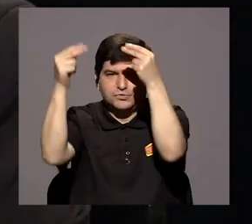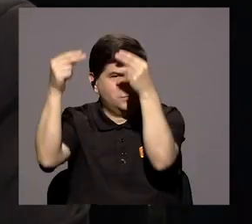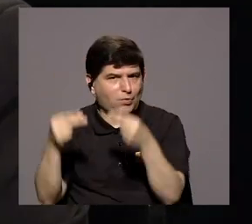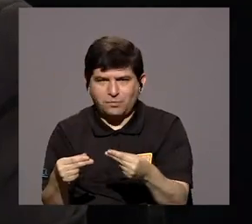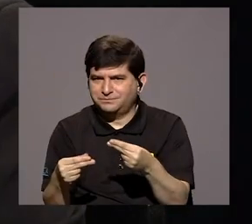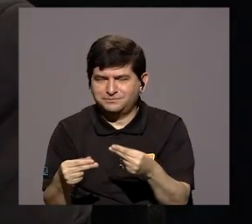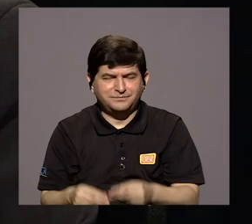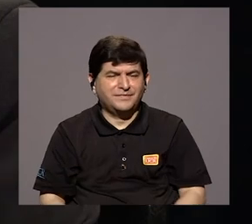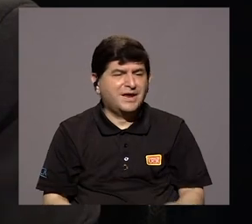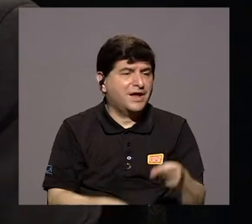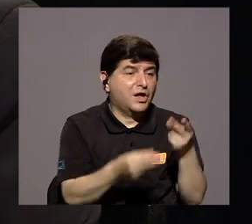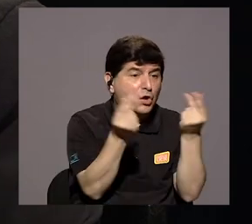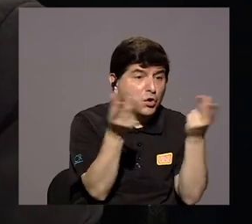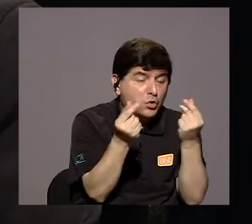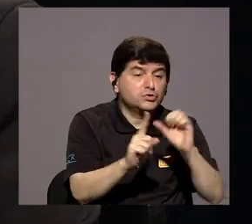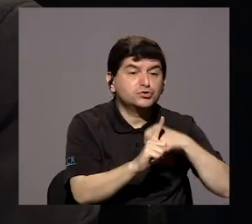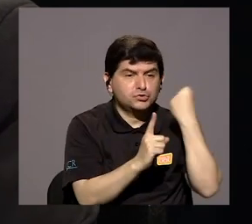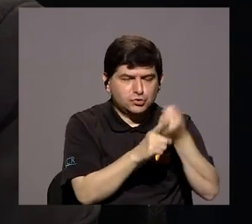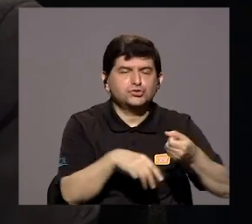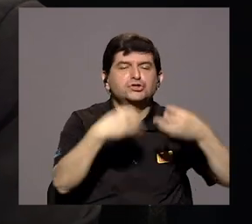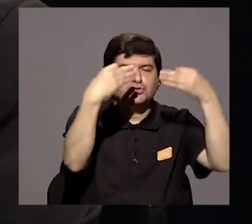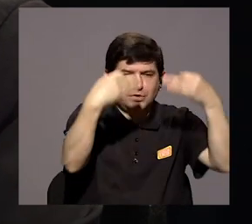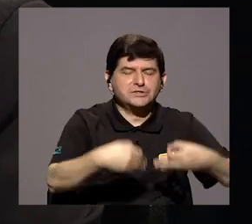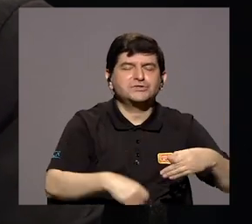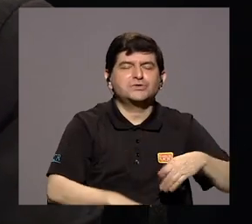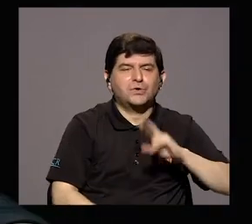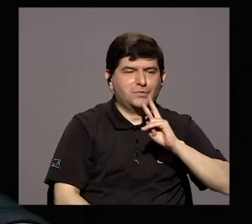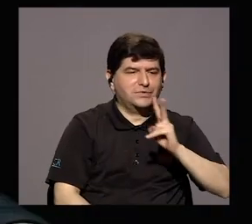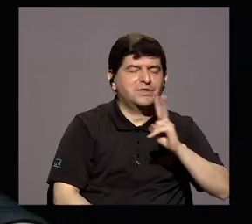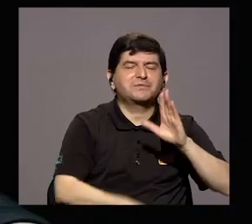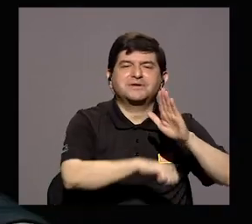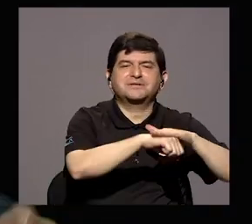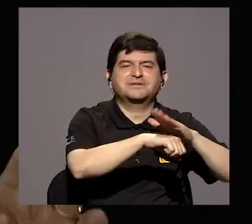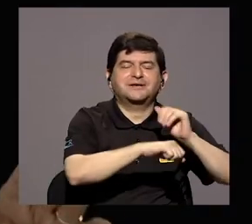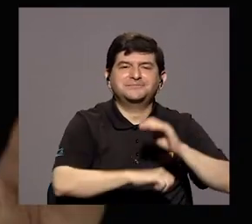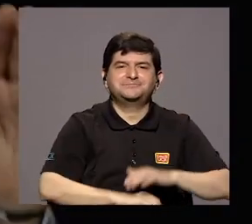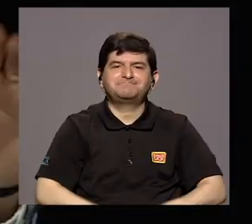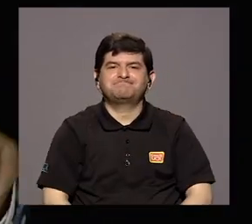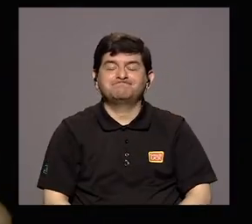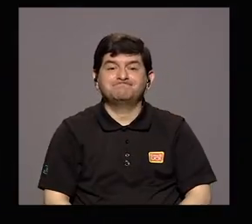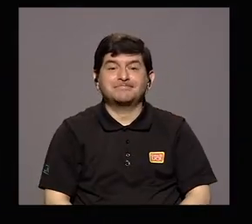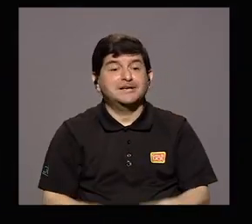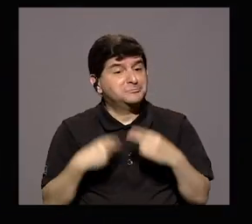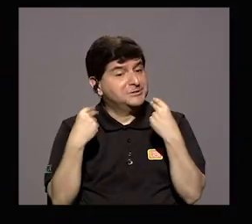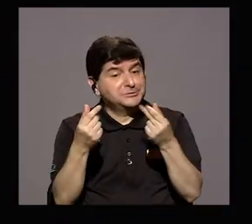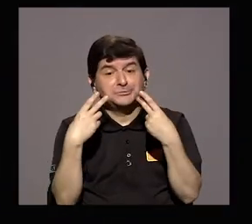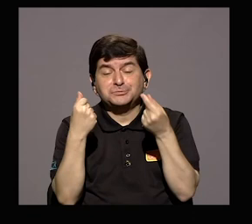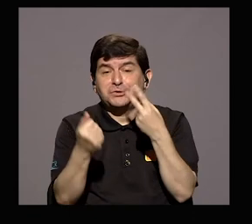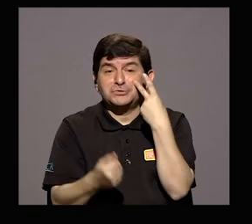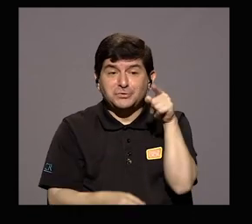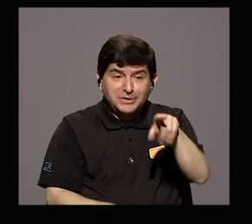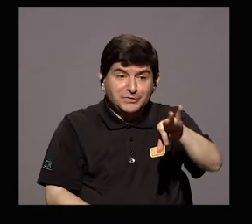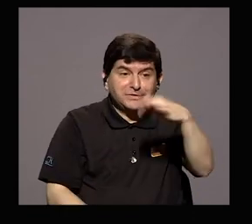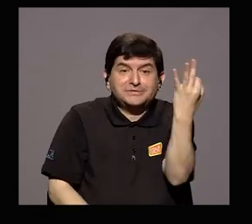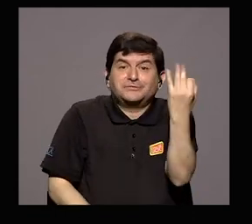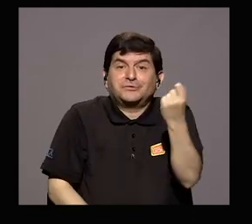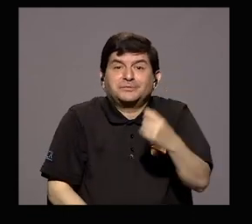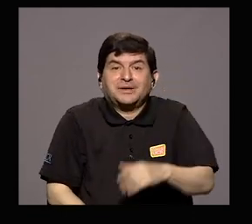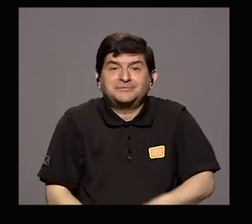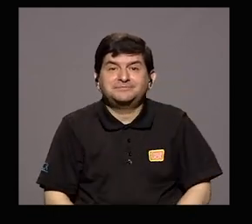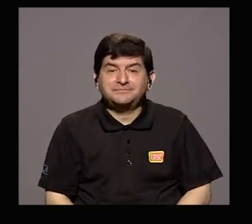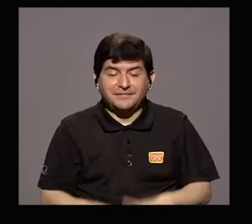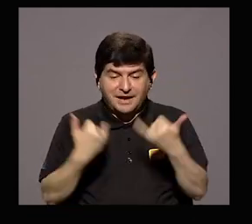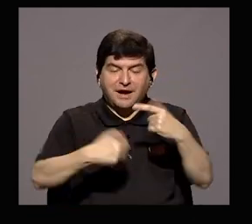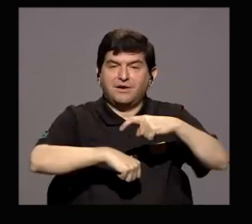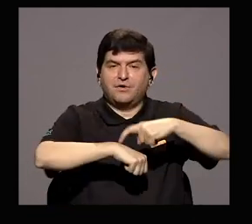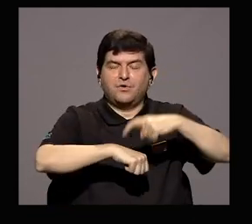porque los costos nos dan la situación para tomar decisiones más reales. Sí, urgente verlo de esa manera, sobre todo en estos